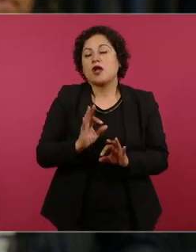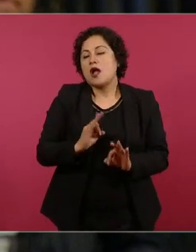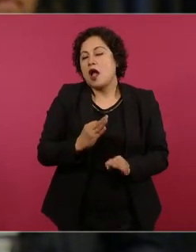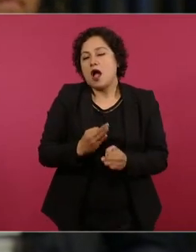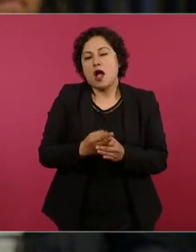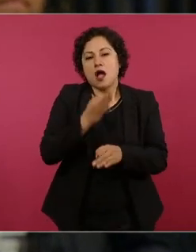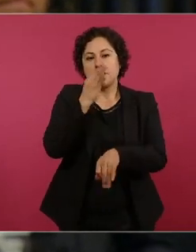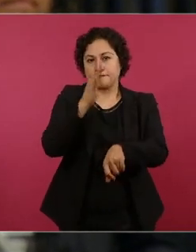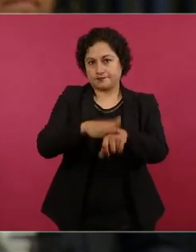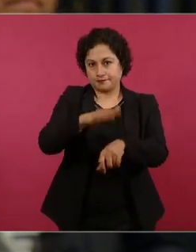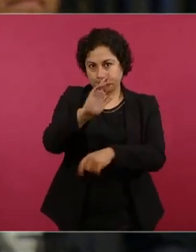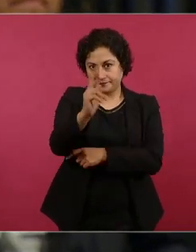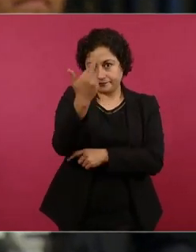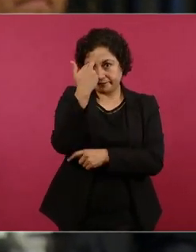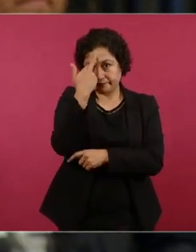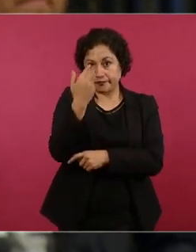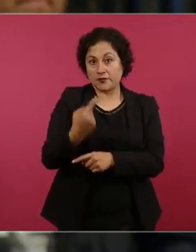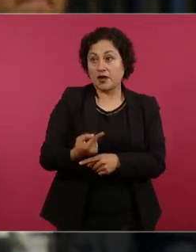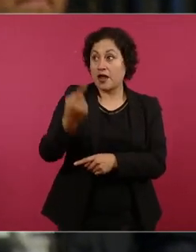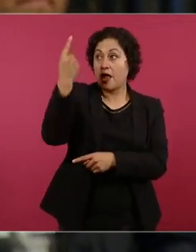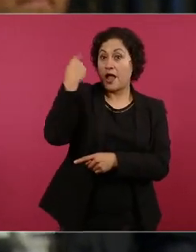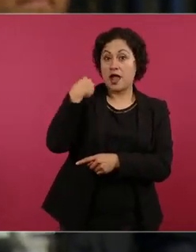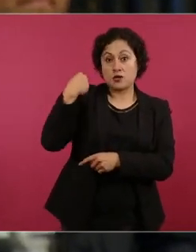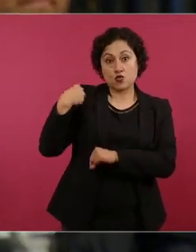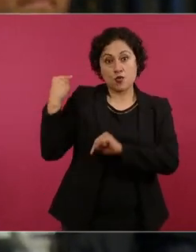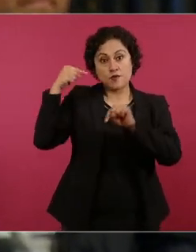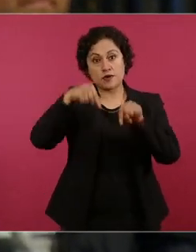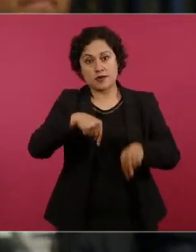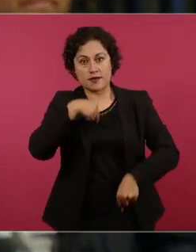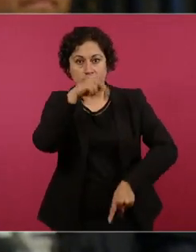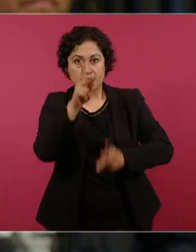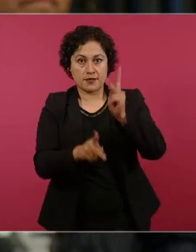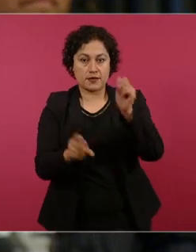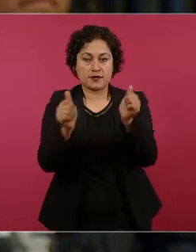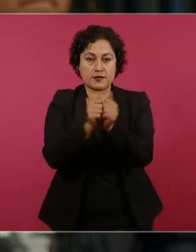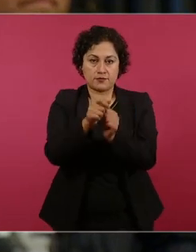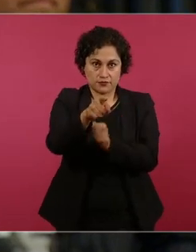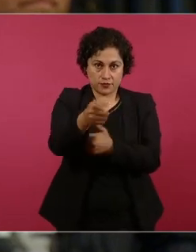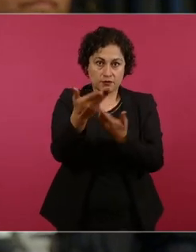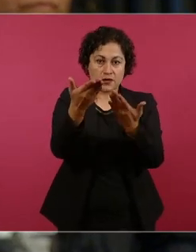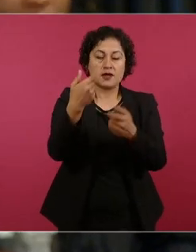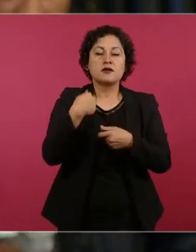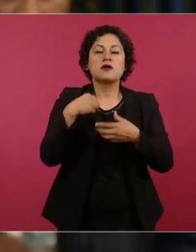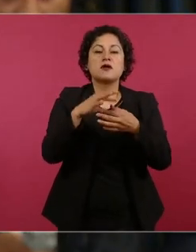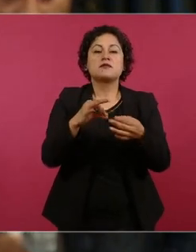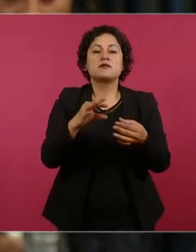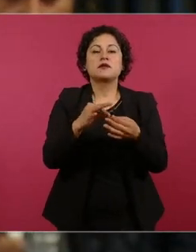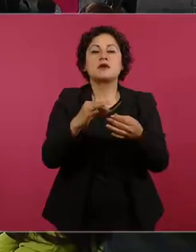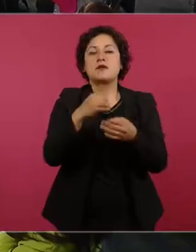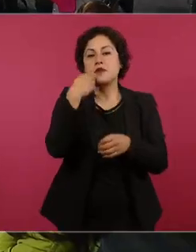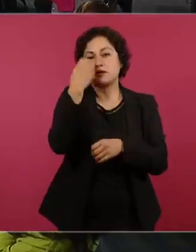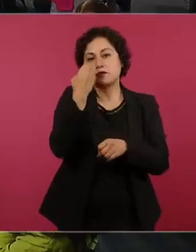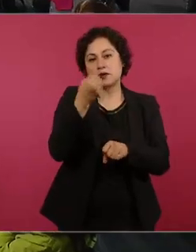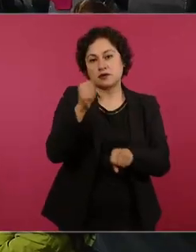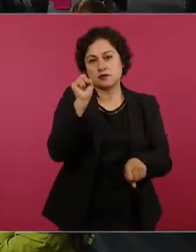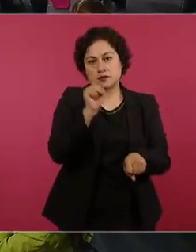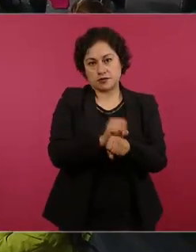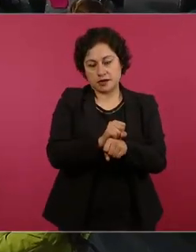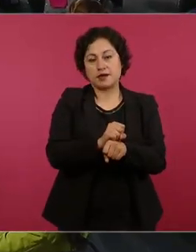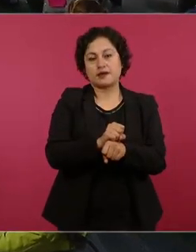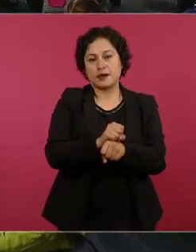la anterior ocasión que platiqué aquí con usted le hablaba del caso de la escuela secundaria Miguel Hidalgo de San Luis Río Colorado